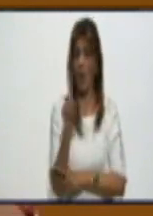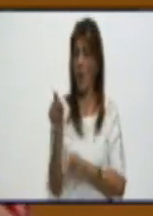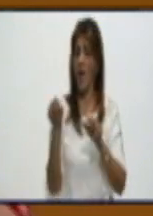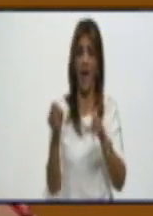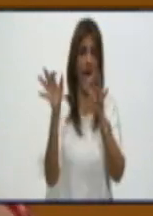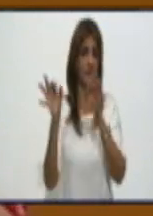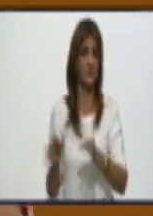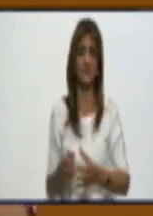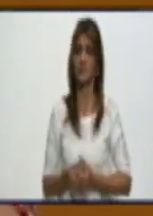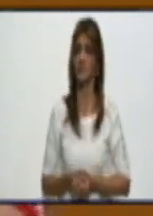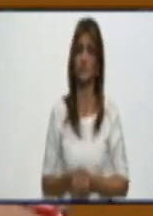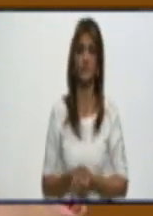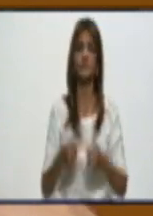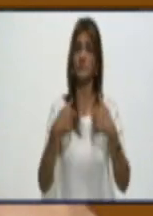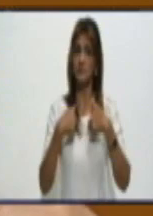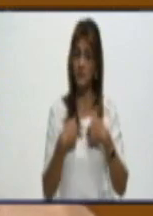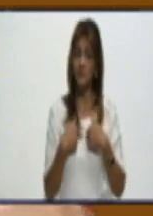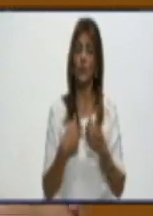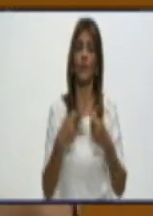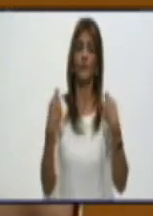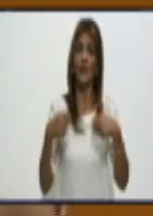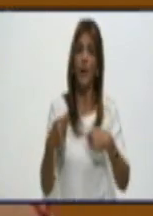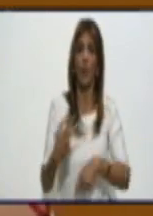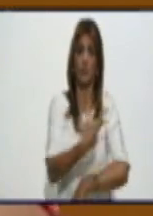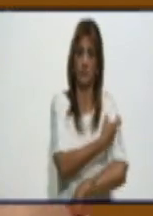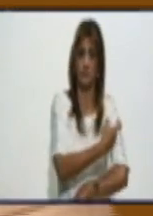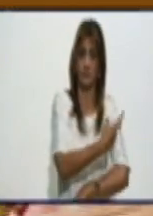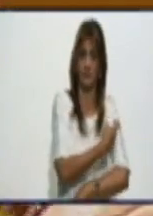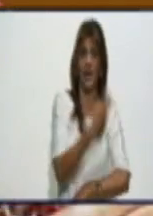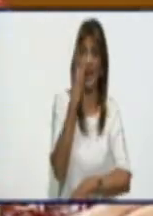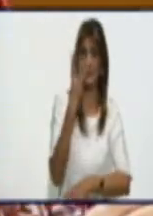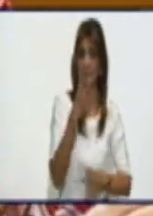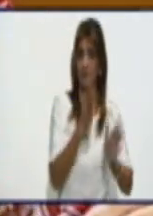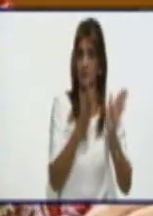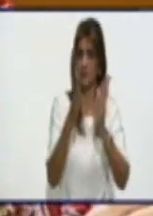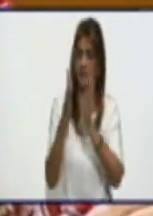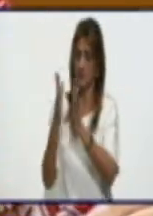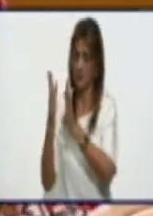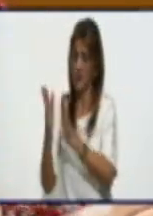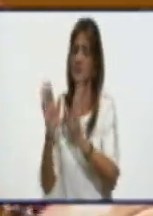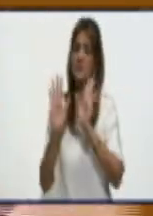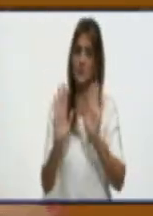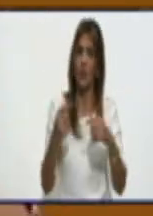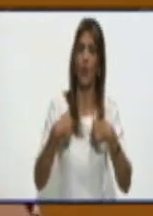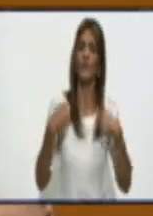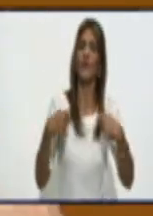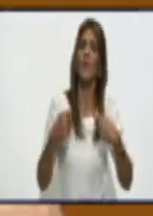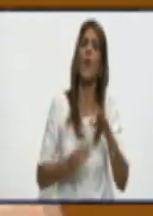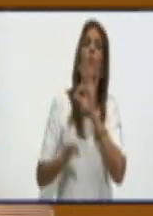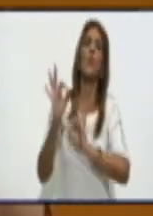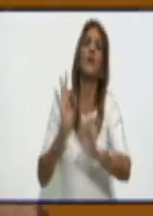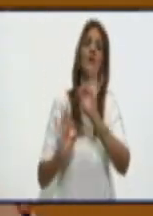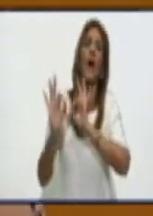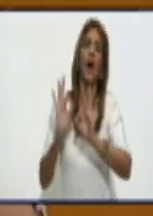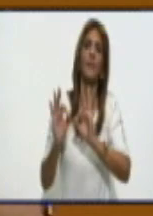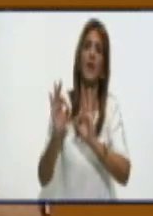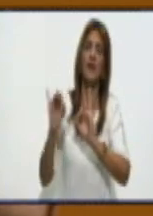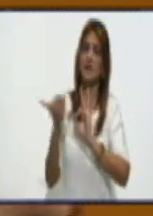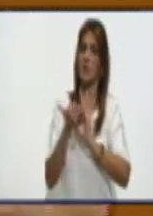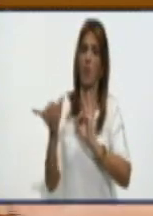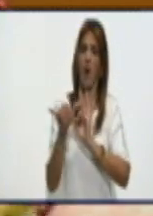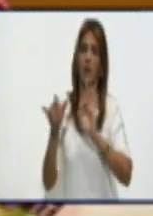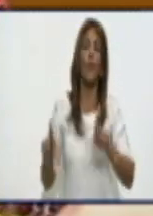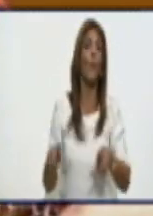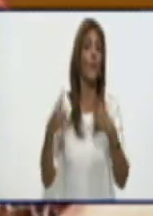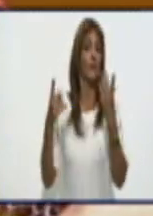yo voy a hacer las formas más leves de la enfermedad o lo voy a pasar de manera asintomática. Pero no significa que yo vaya a